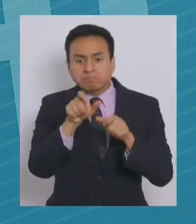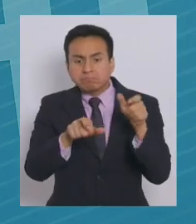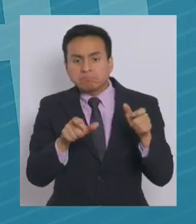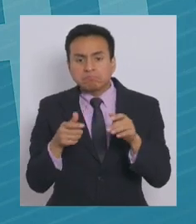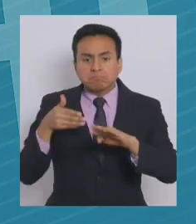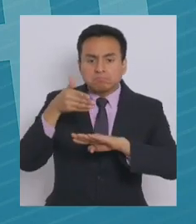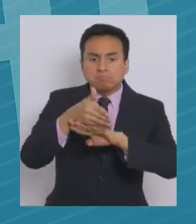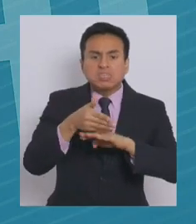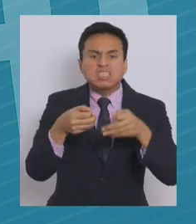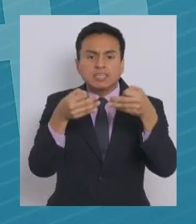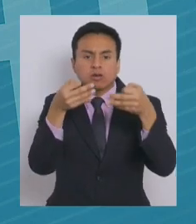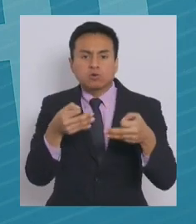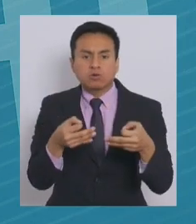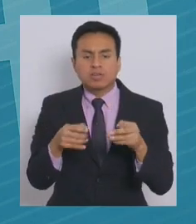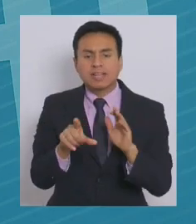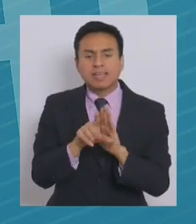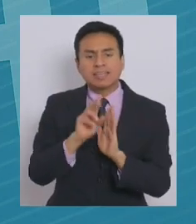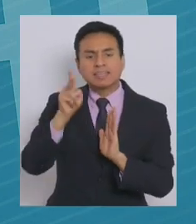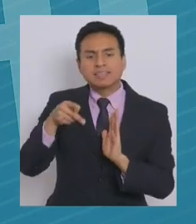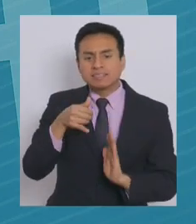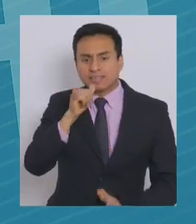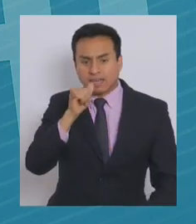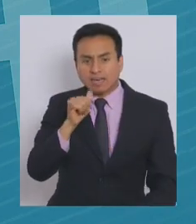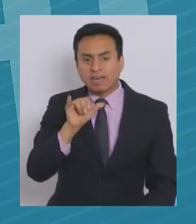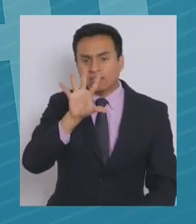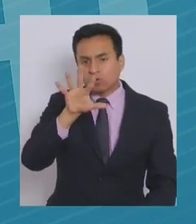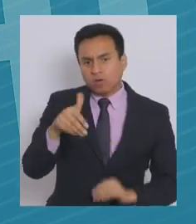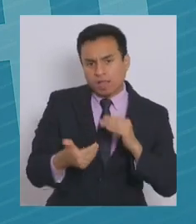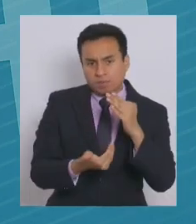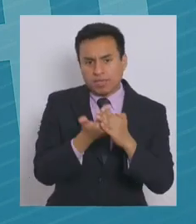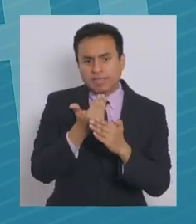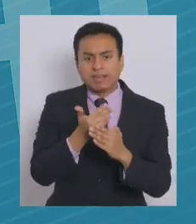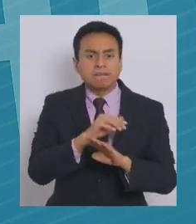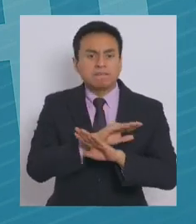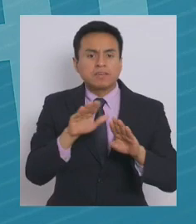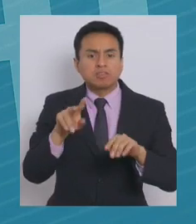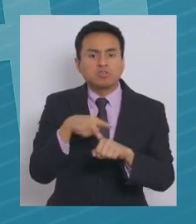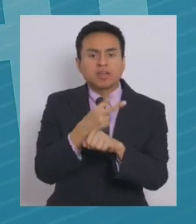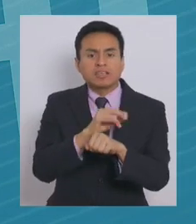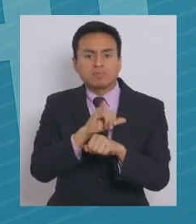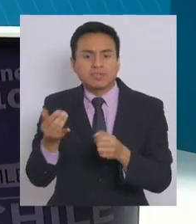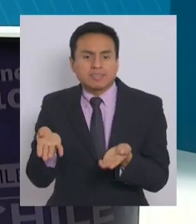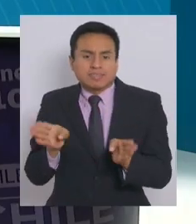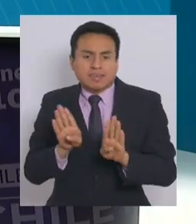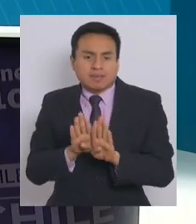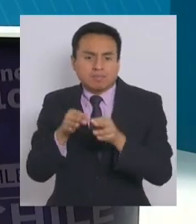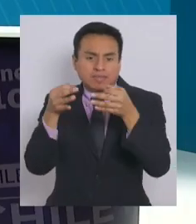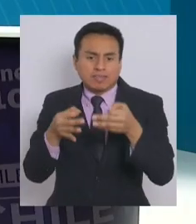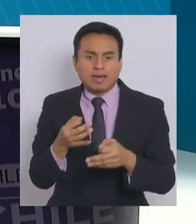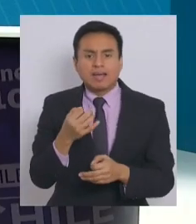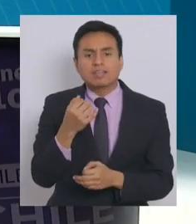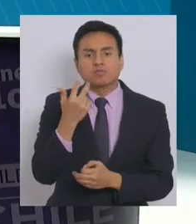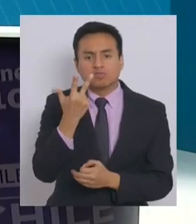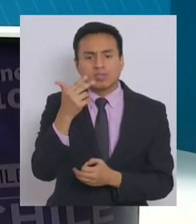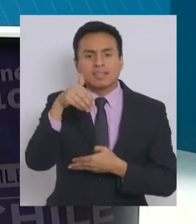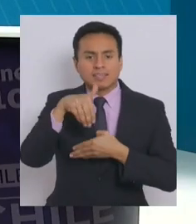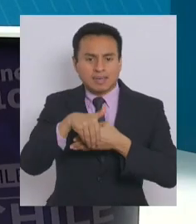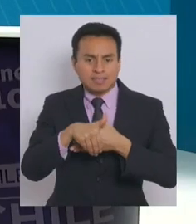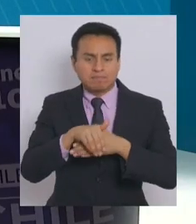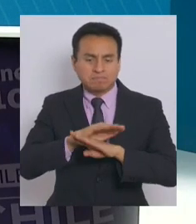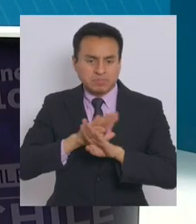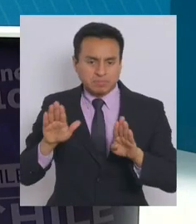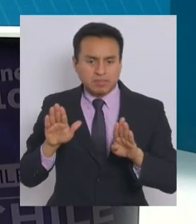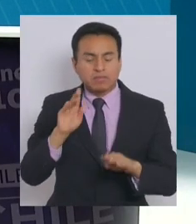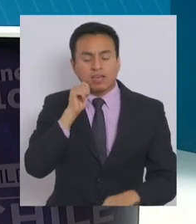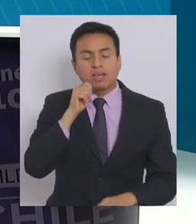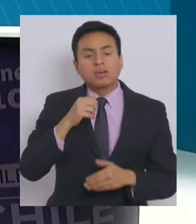segura. La ley seca, ¿cierto?, comenzó a las cinco de la mañana y termina dos horas después del cierre de la mesa, o sea, a las 20 horas, y esperamos que, por